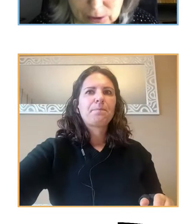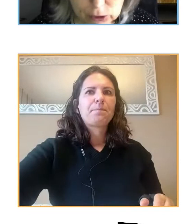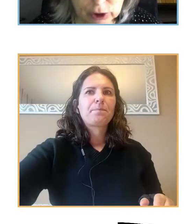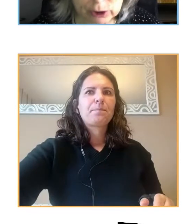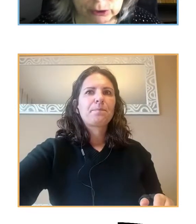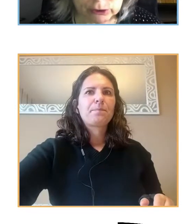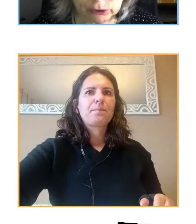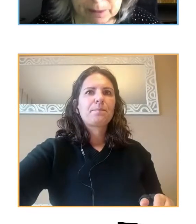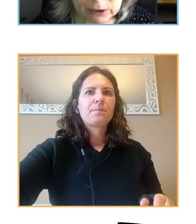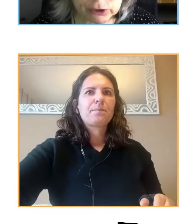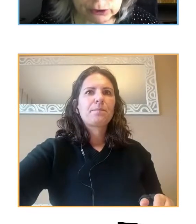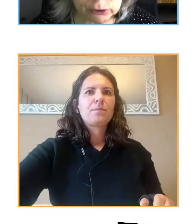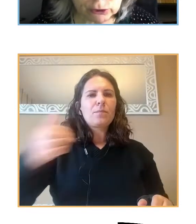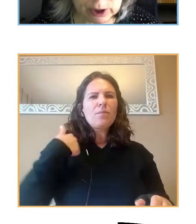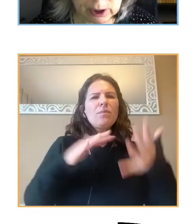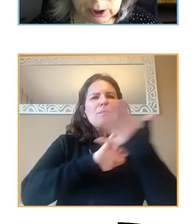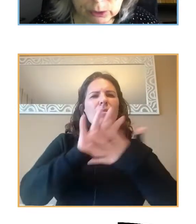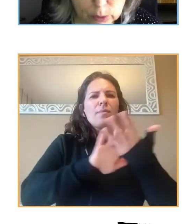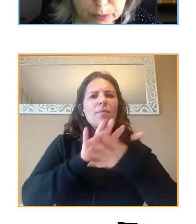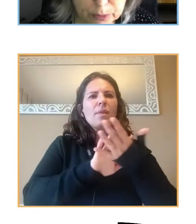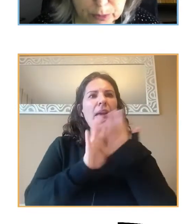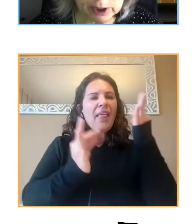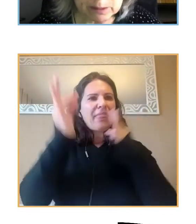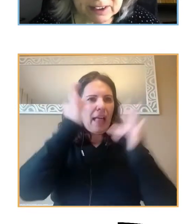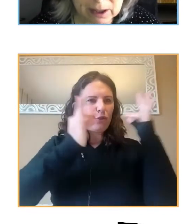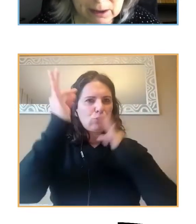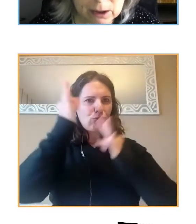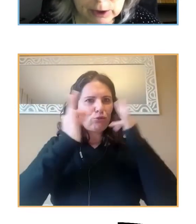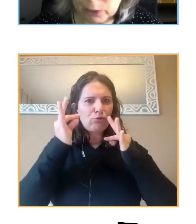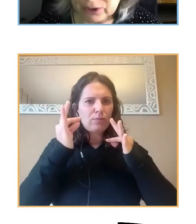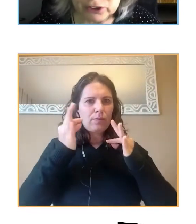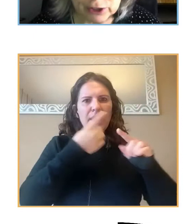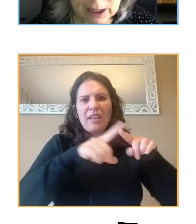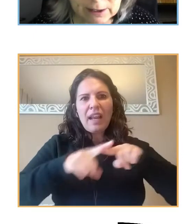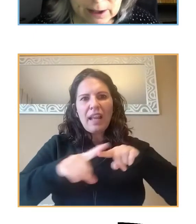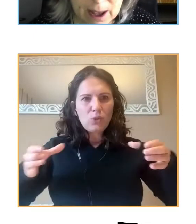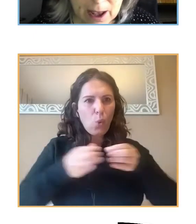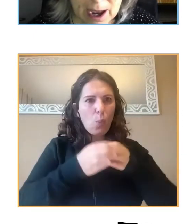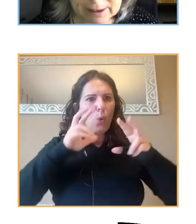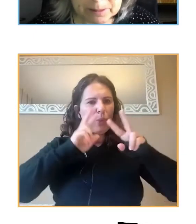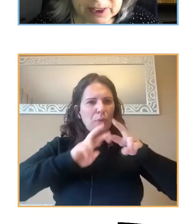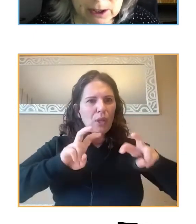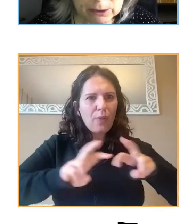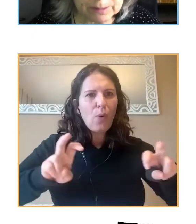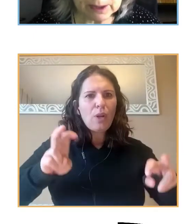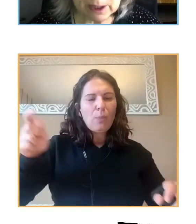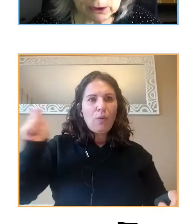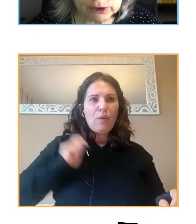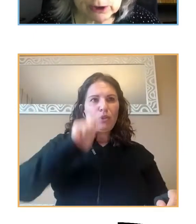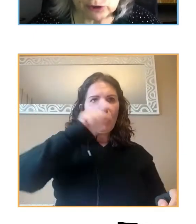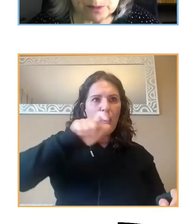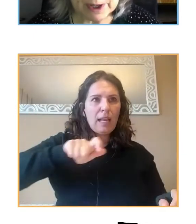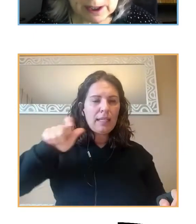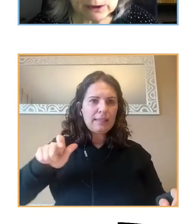de datos de los diversos grupos de investigación y profesionales, a excepción de